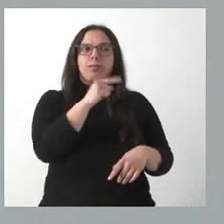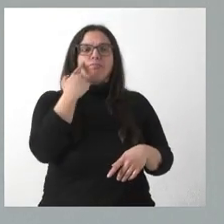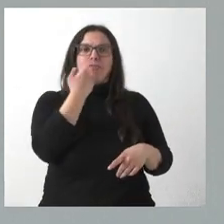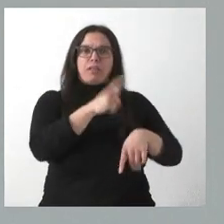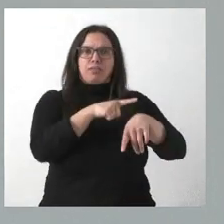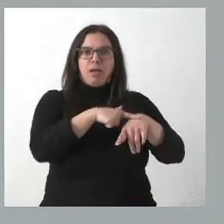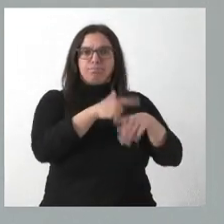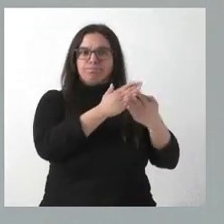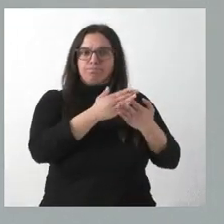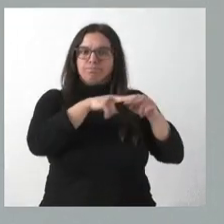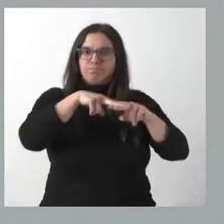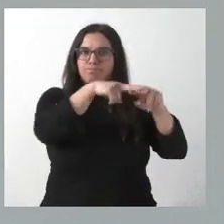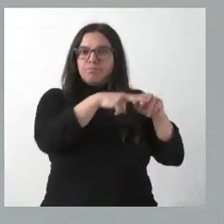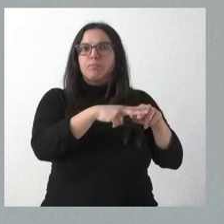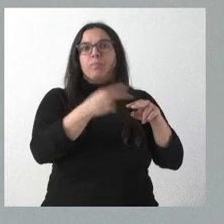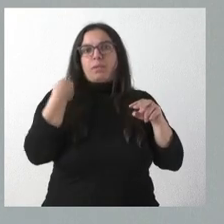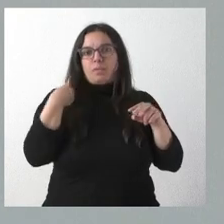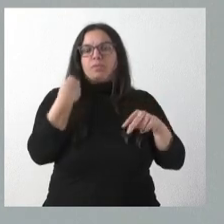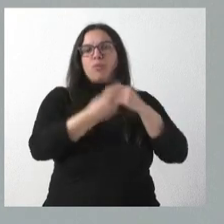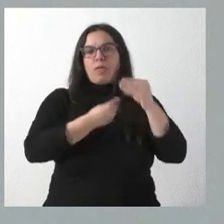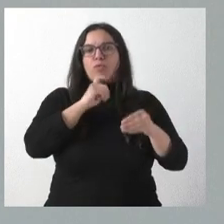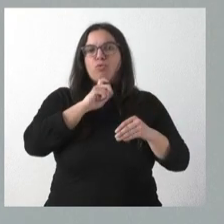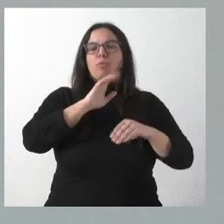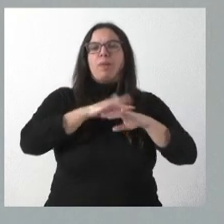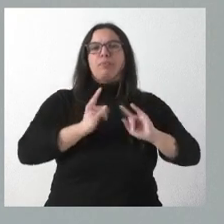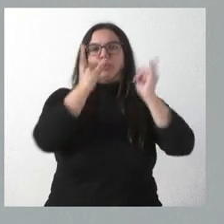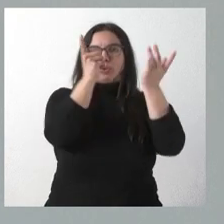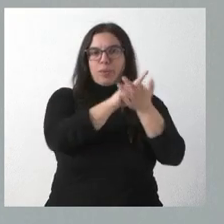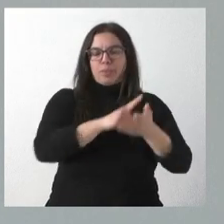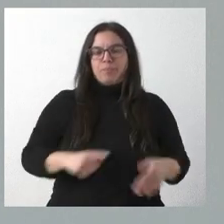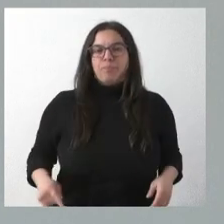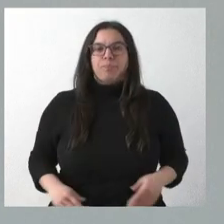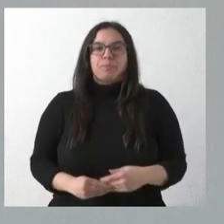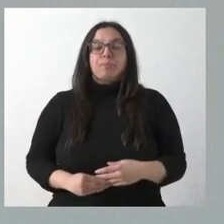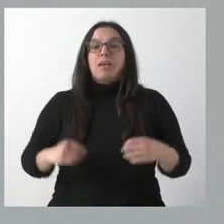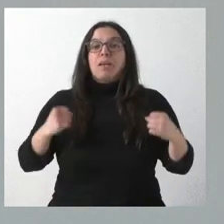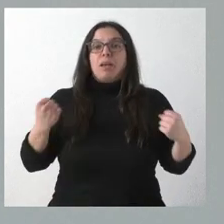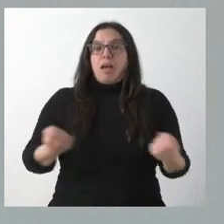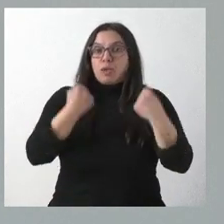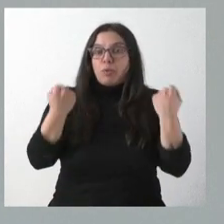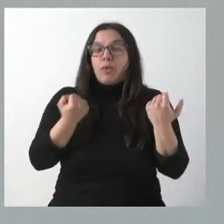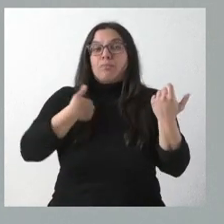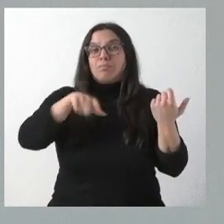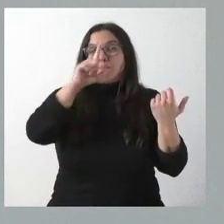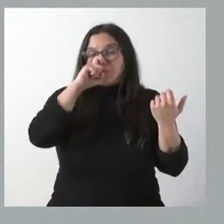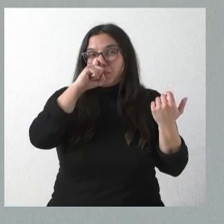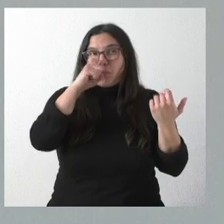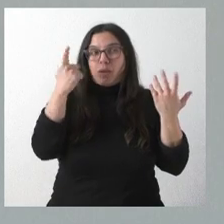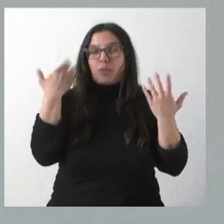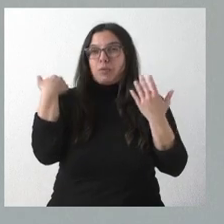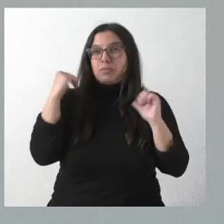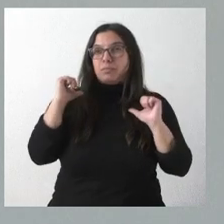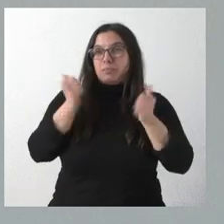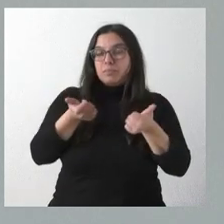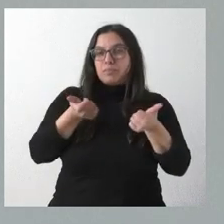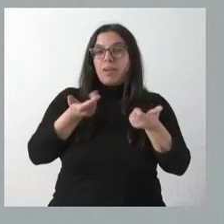a su vez, a llevar a cabo estas inversiones de repoblación. Entre las actuaciones que recuerdo que se pusieron en marcha de